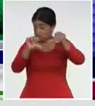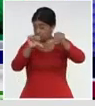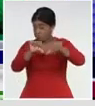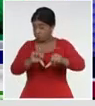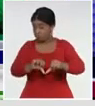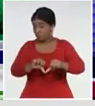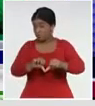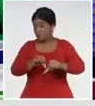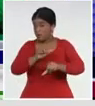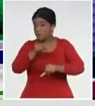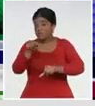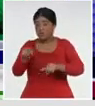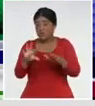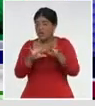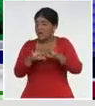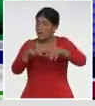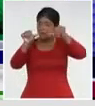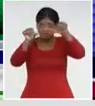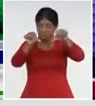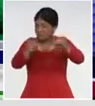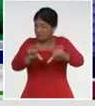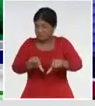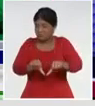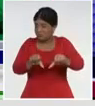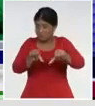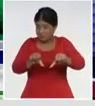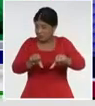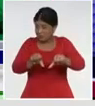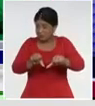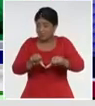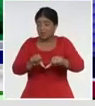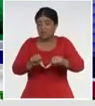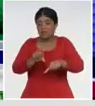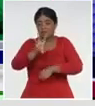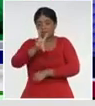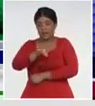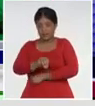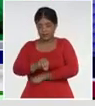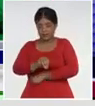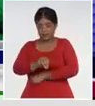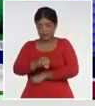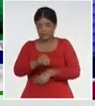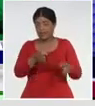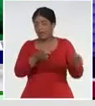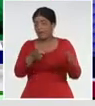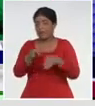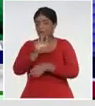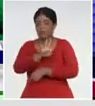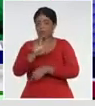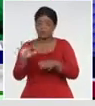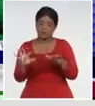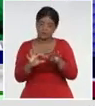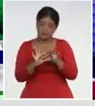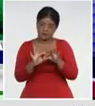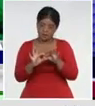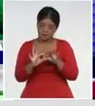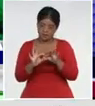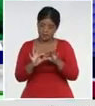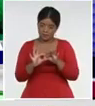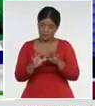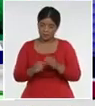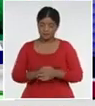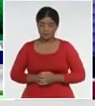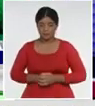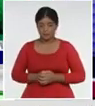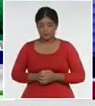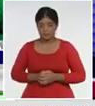casos críticos, 30, y 44, en estado grave, realmente, son